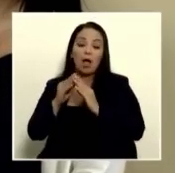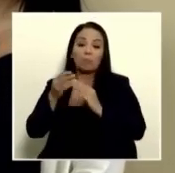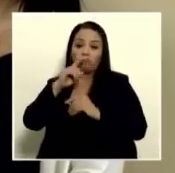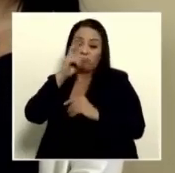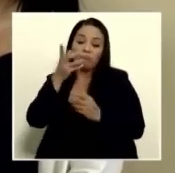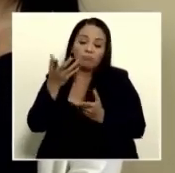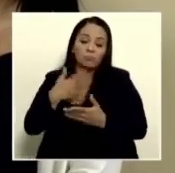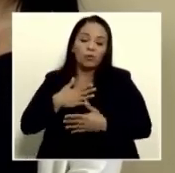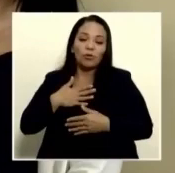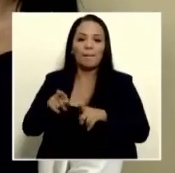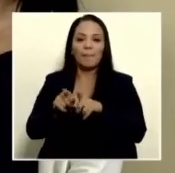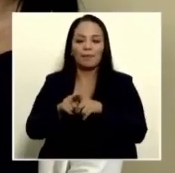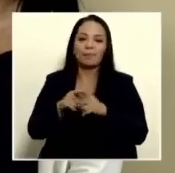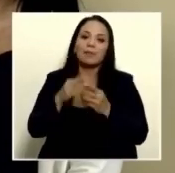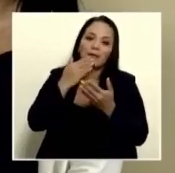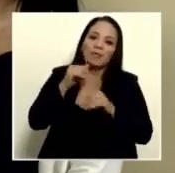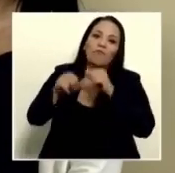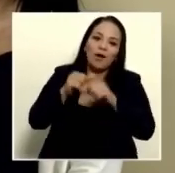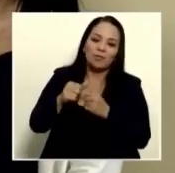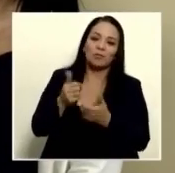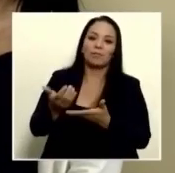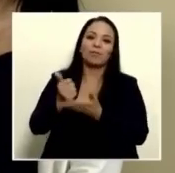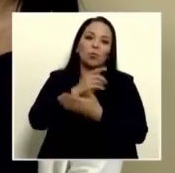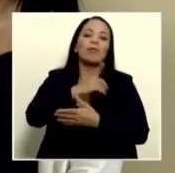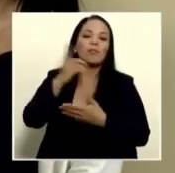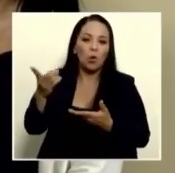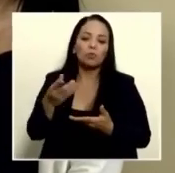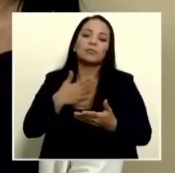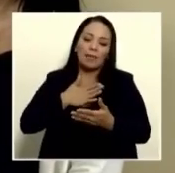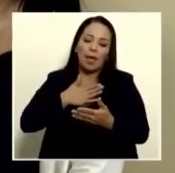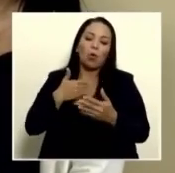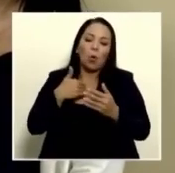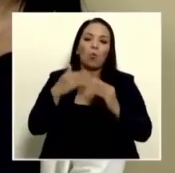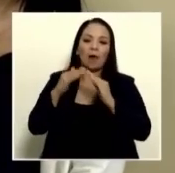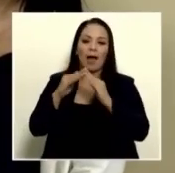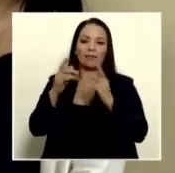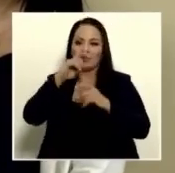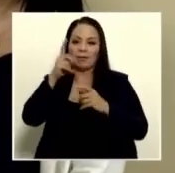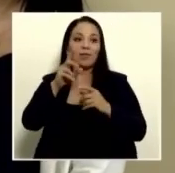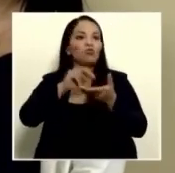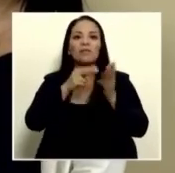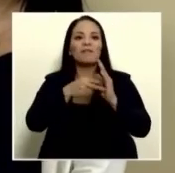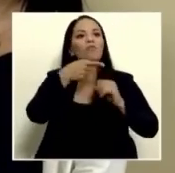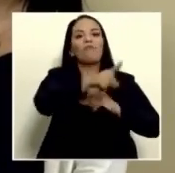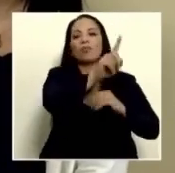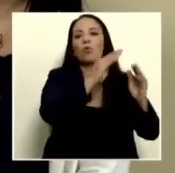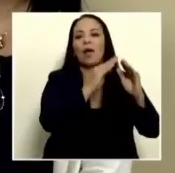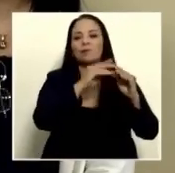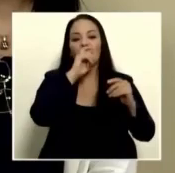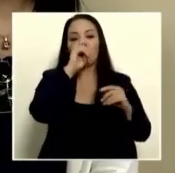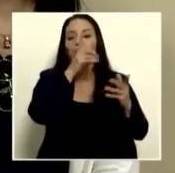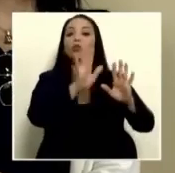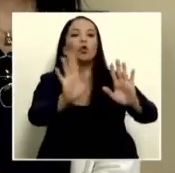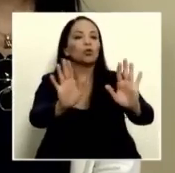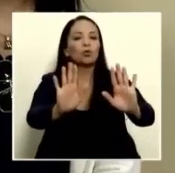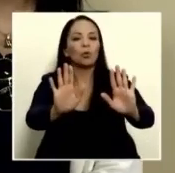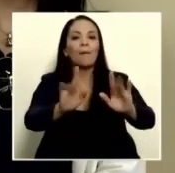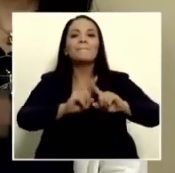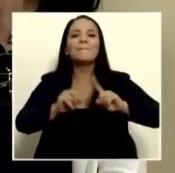o mejor dicho gracias al esfuerzo y a la ayuda de Dios es la falta de empatía